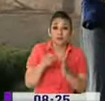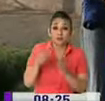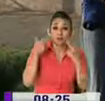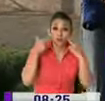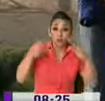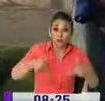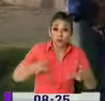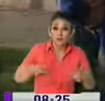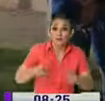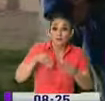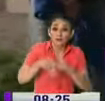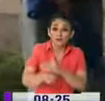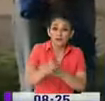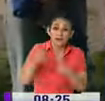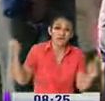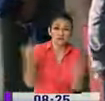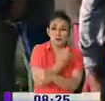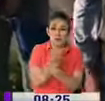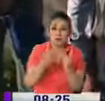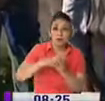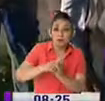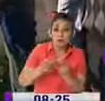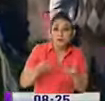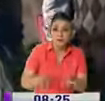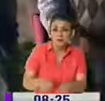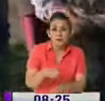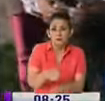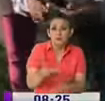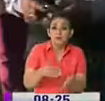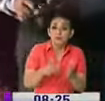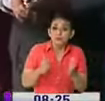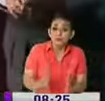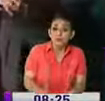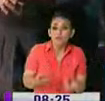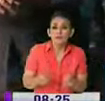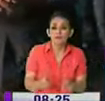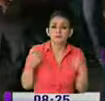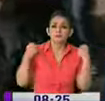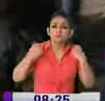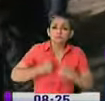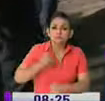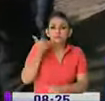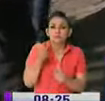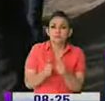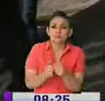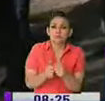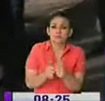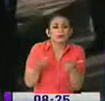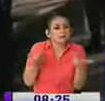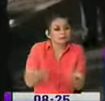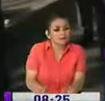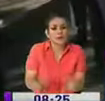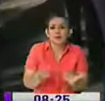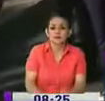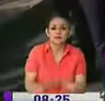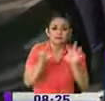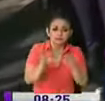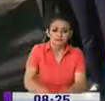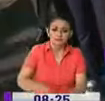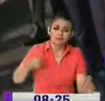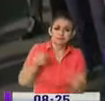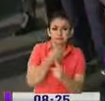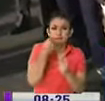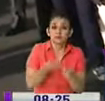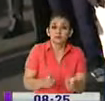le cogieron a la entrada, le pegaron, le robaron. Chicos estudiantes que suben con sus celulares, con sus tablets, son sometidos y les roban.